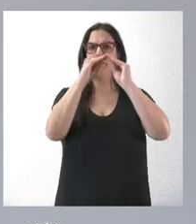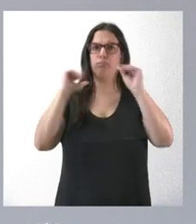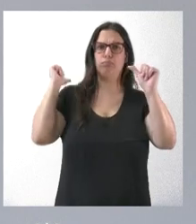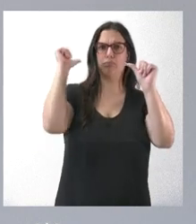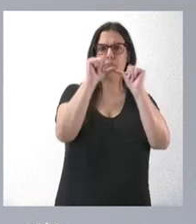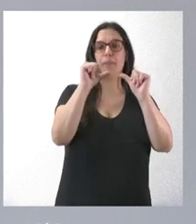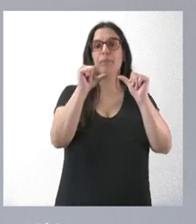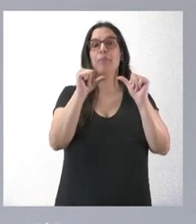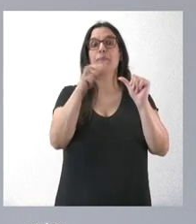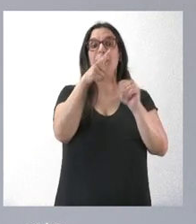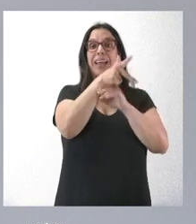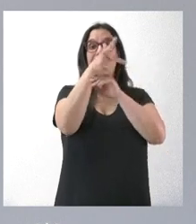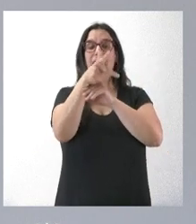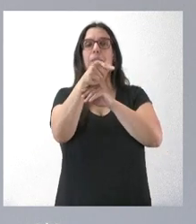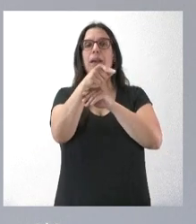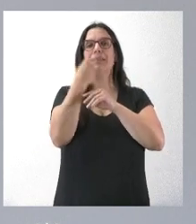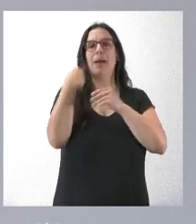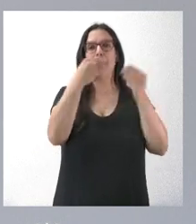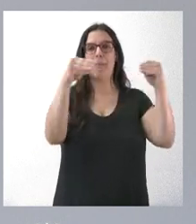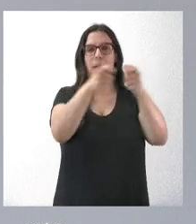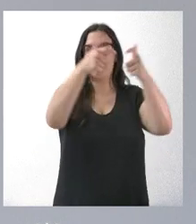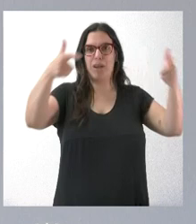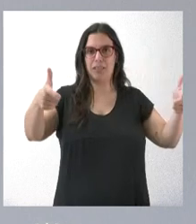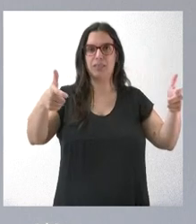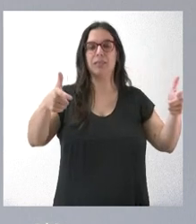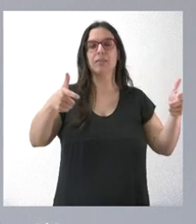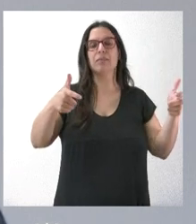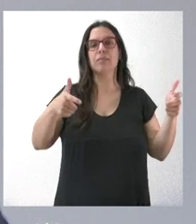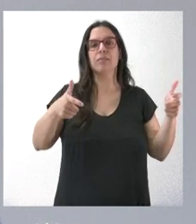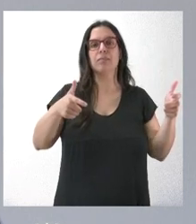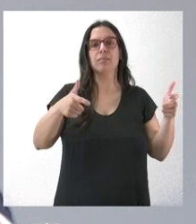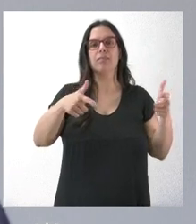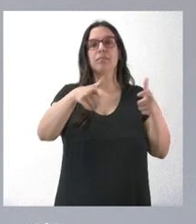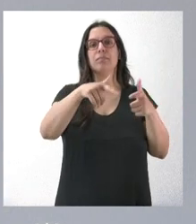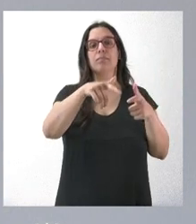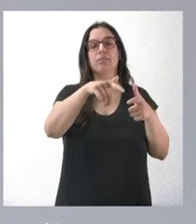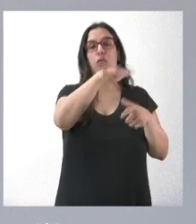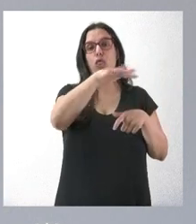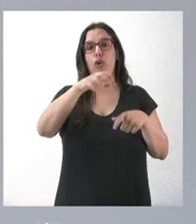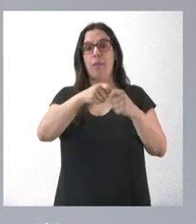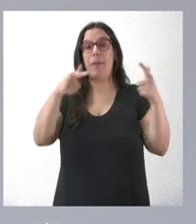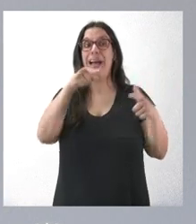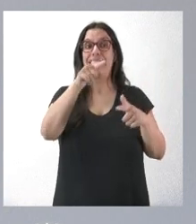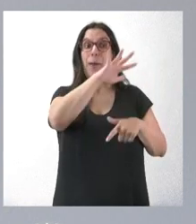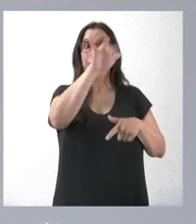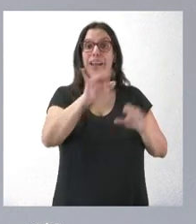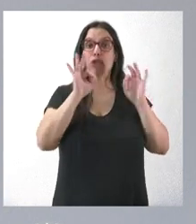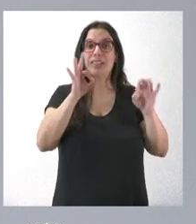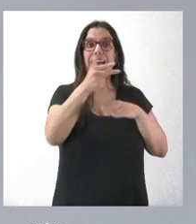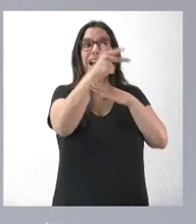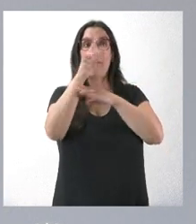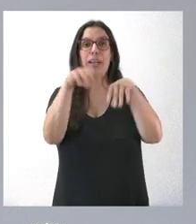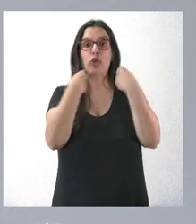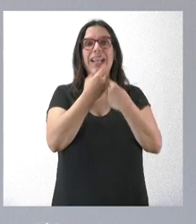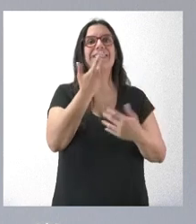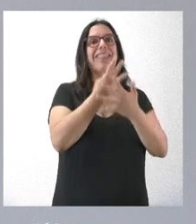hemos extendido esa implementación de cámaras en otras zonas del territorio y en el Bierzo hay 19 cámaras que